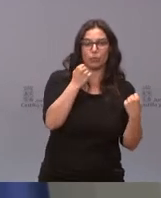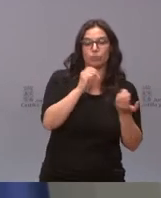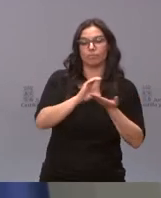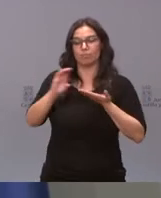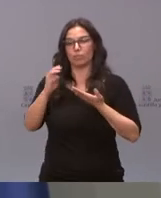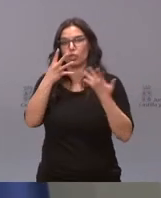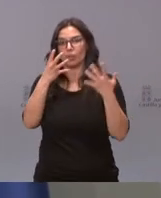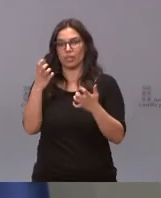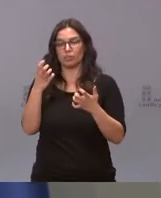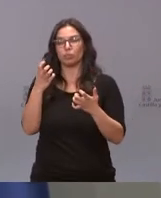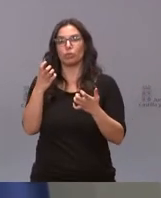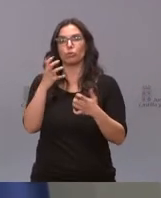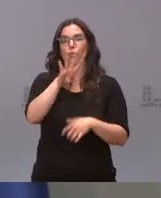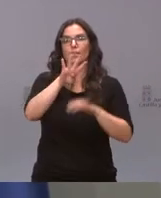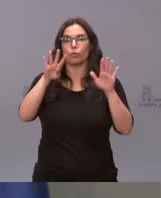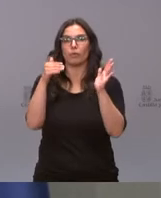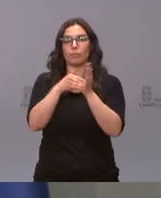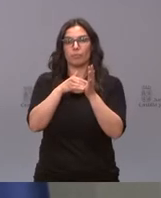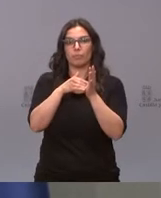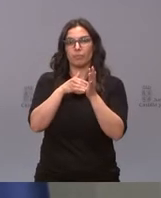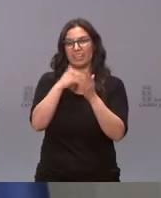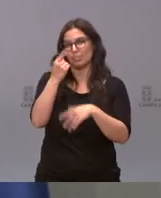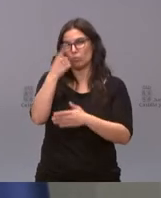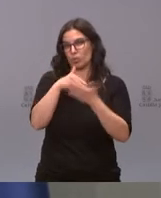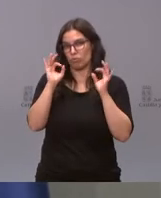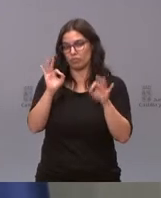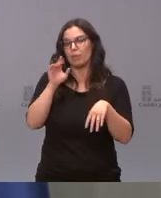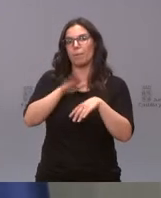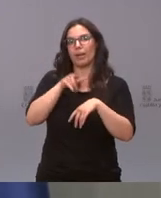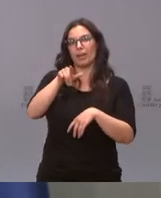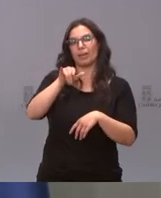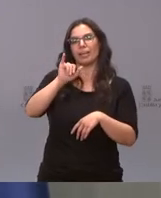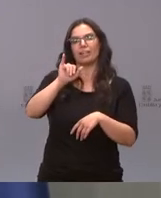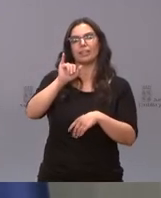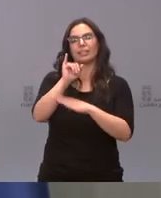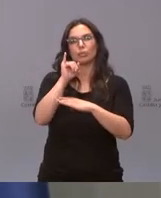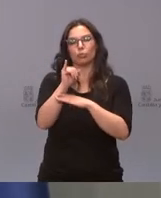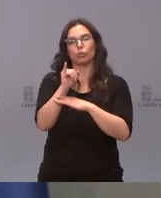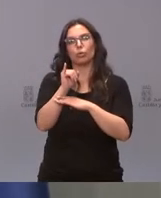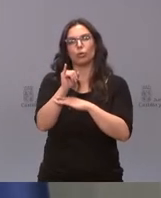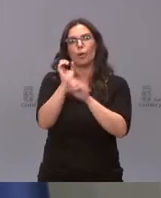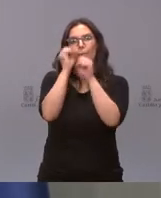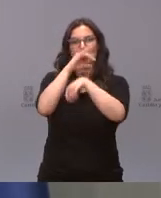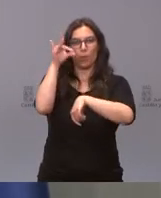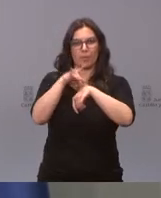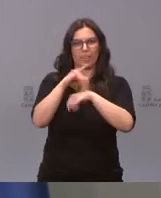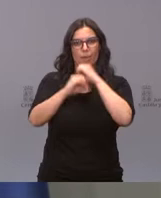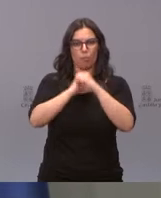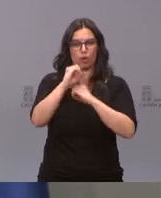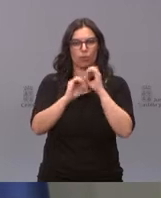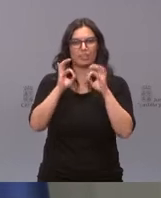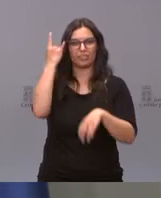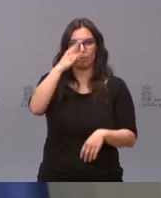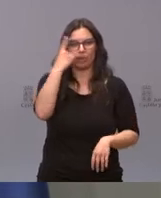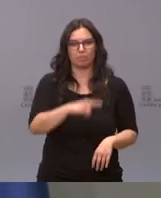949.000, prácticamente un millón, para el Instituto de Biomédica Molecular de